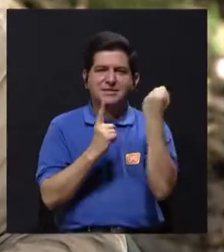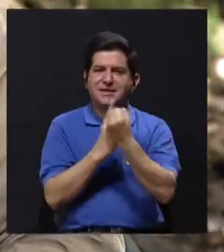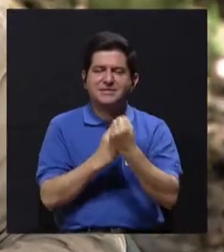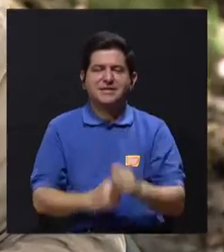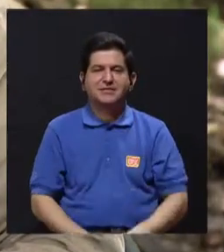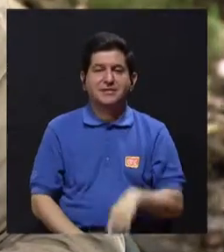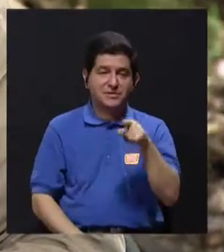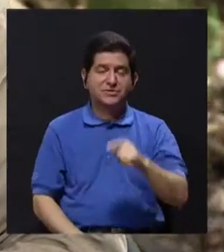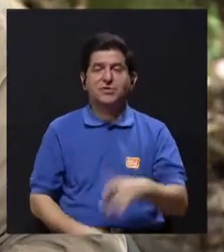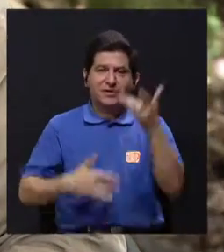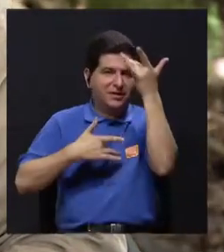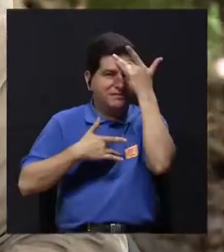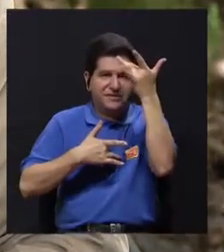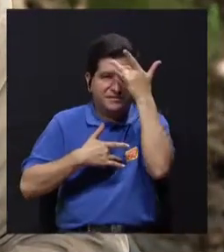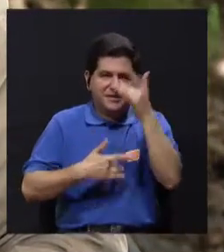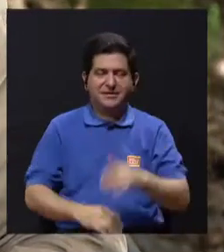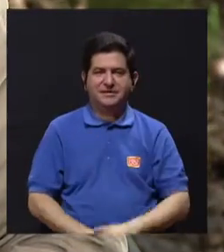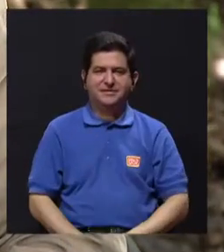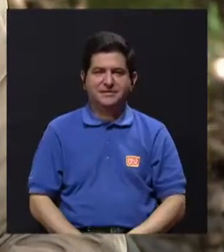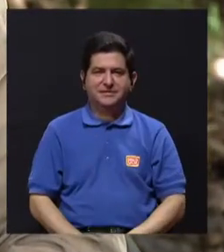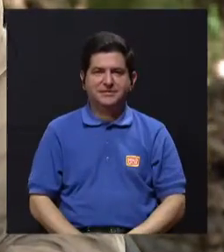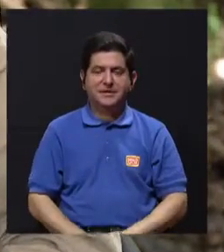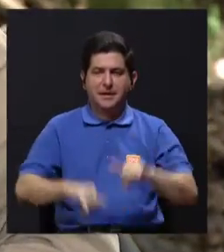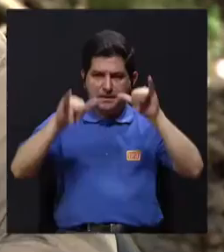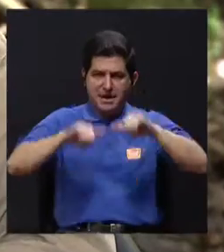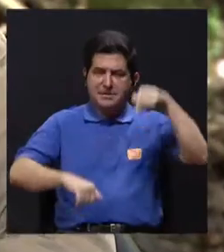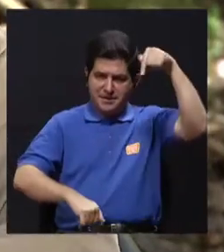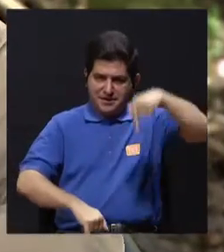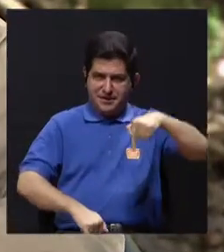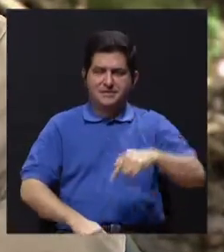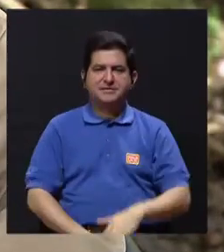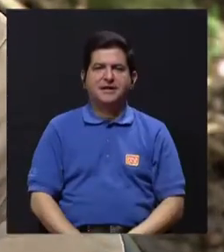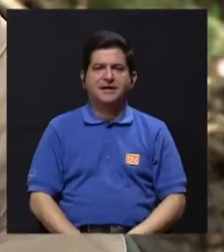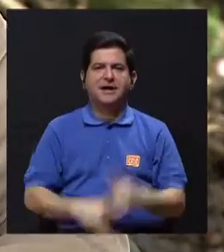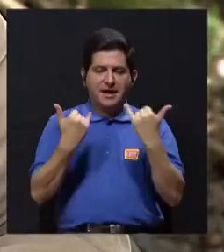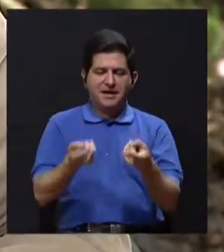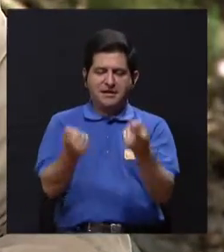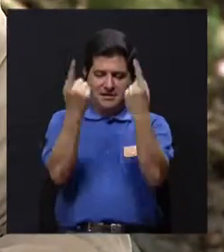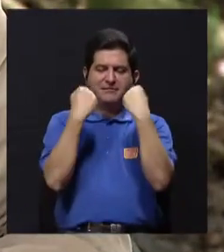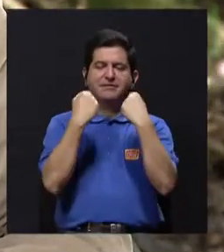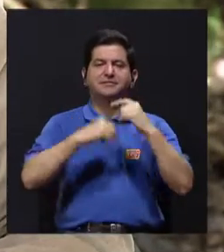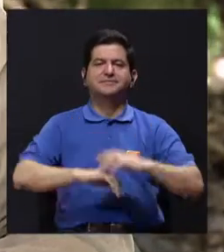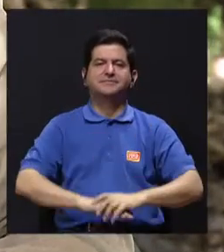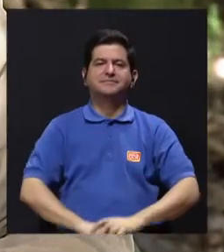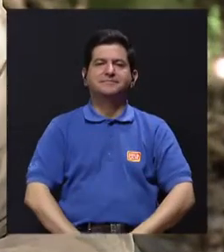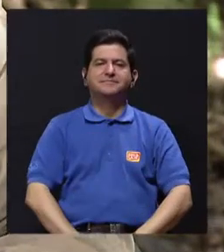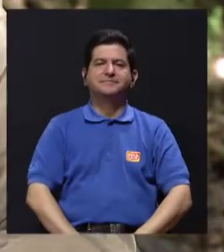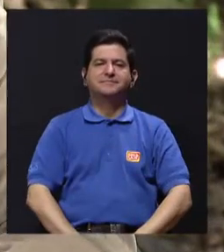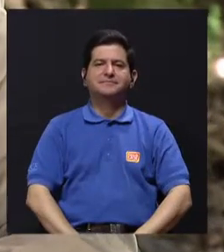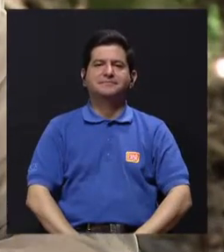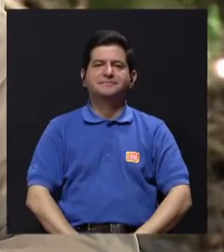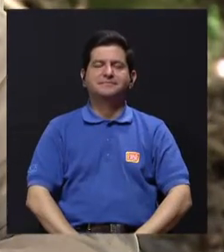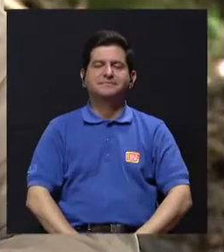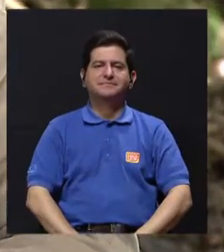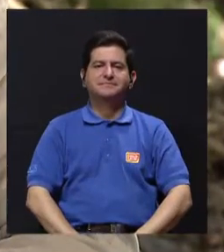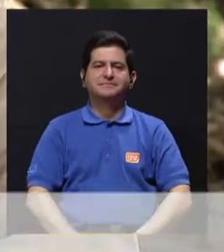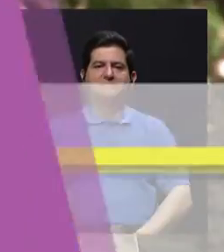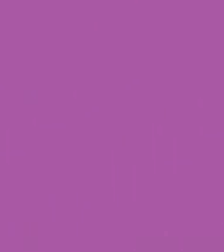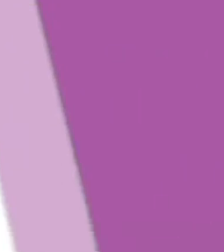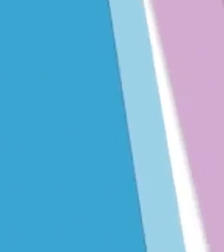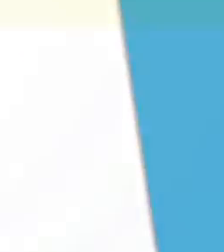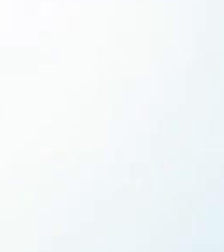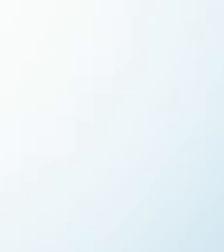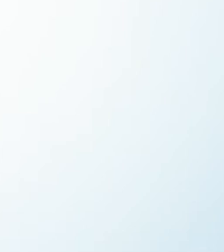lamentar de una manera muy agresiva este tipo de patologías? Entonces, por favor, quédense con nosotros y pronto regresamos.